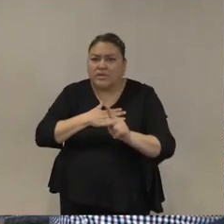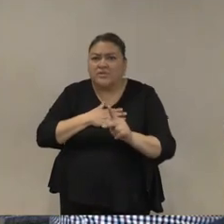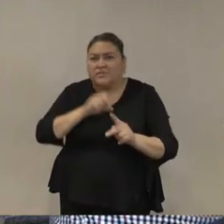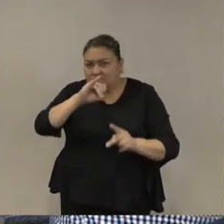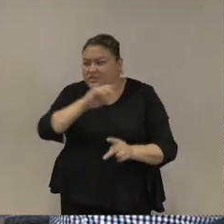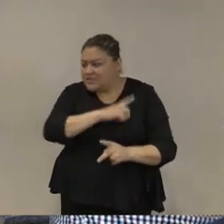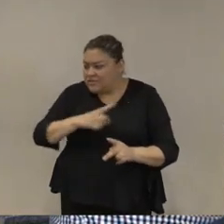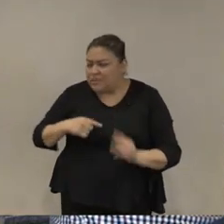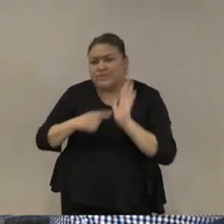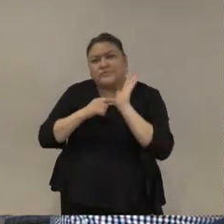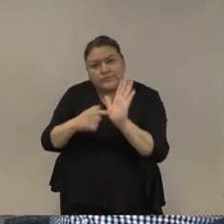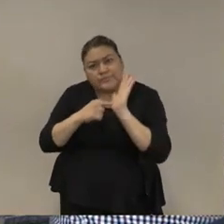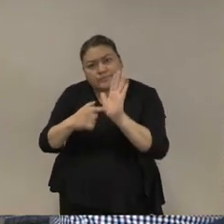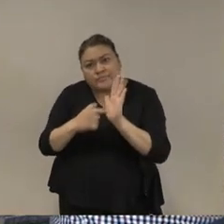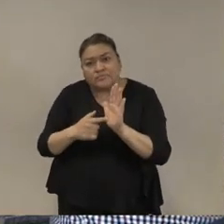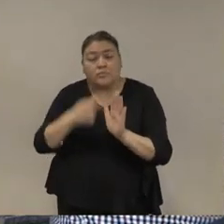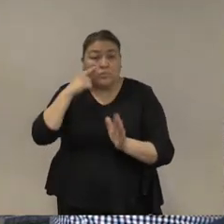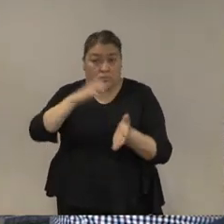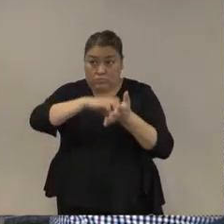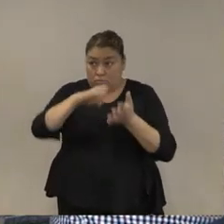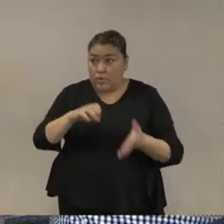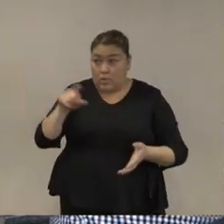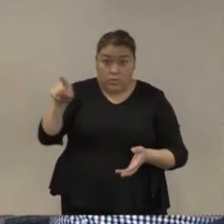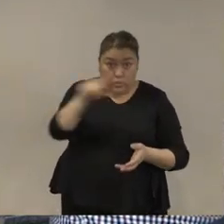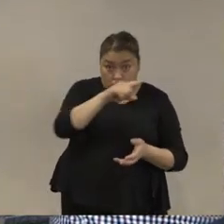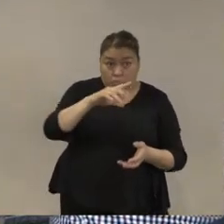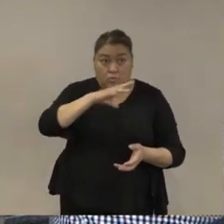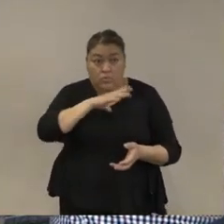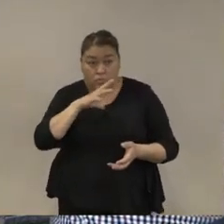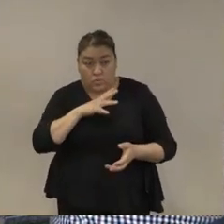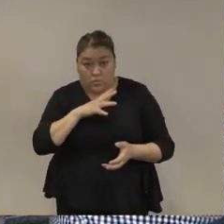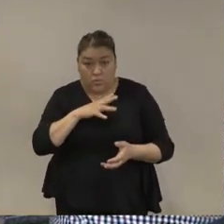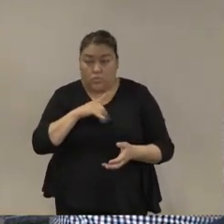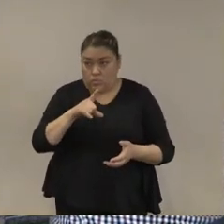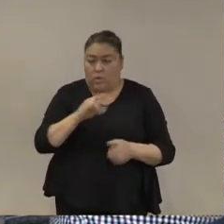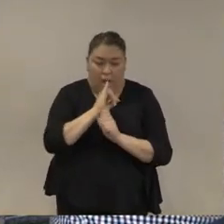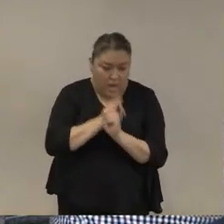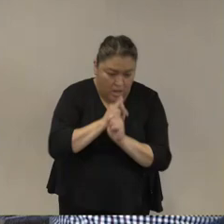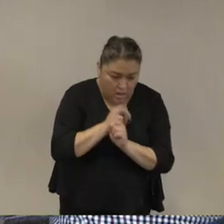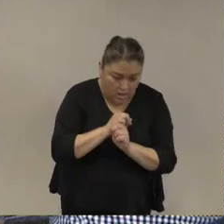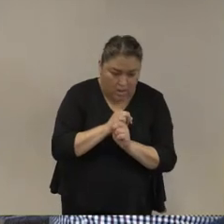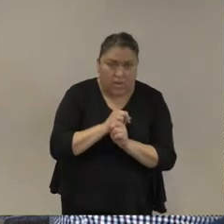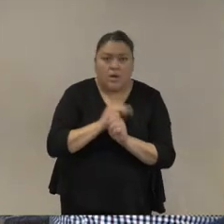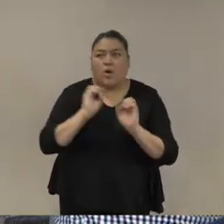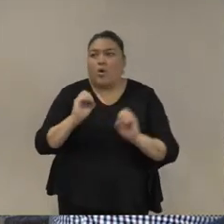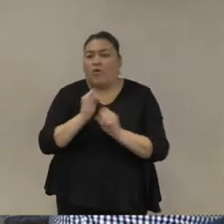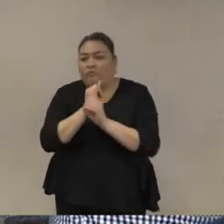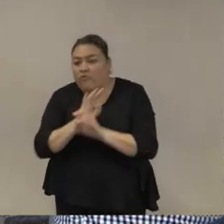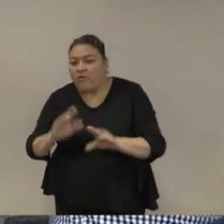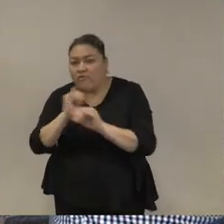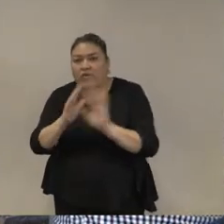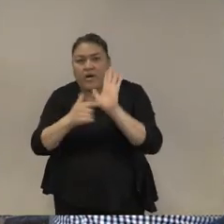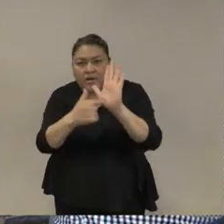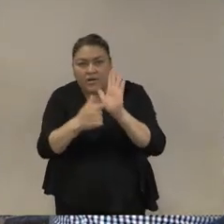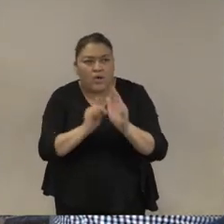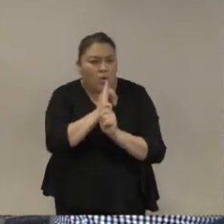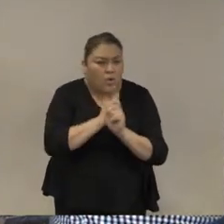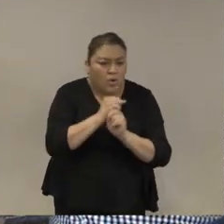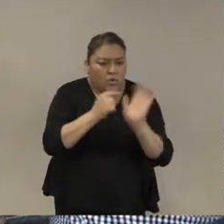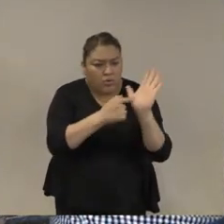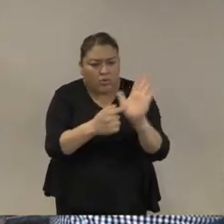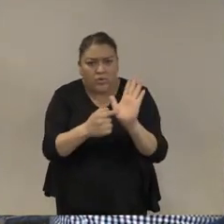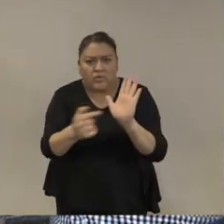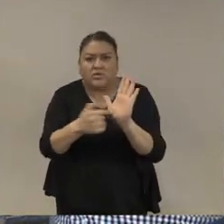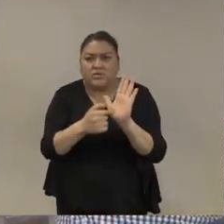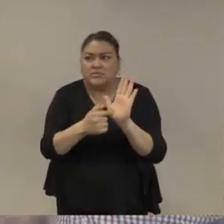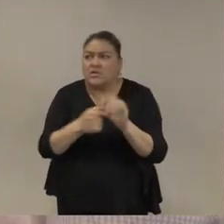porque si son dueños o son creadores de datos y de información y de evidencia tocaría decir